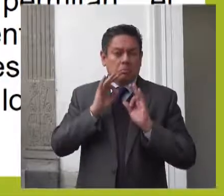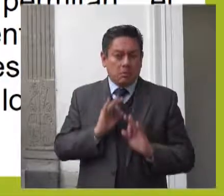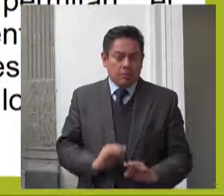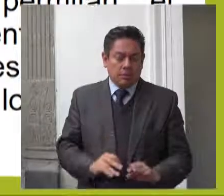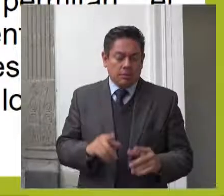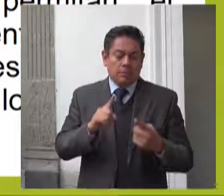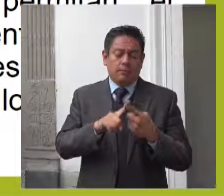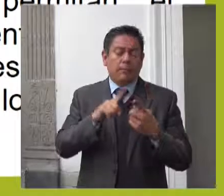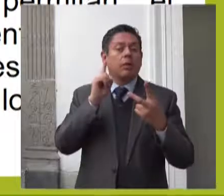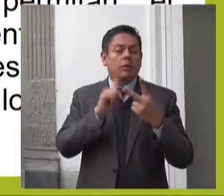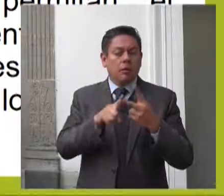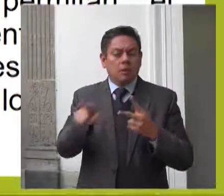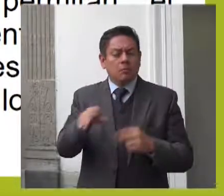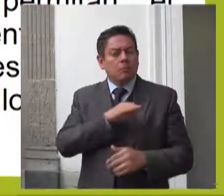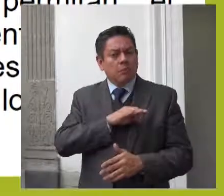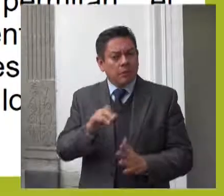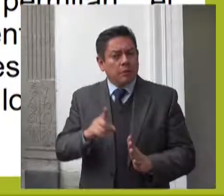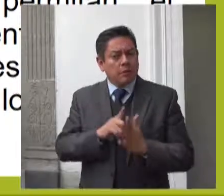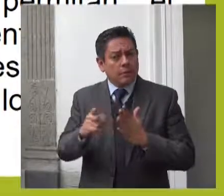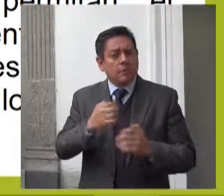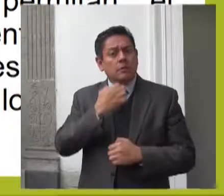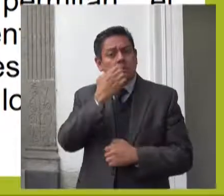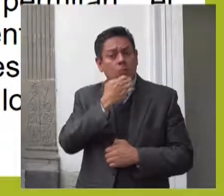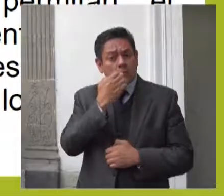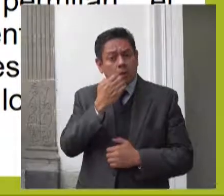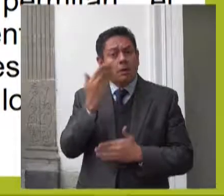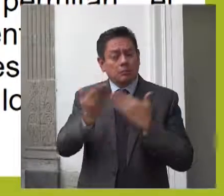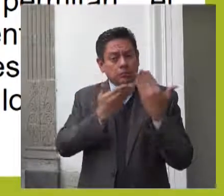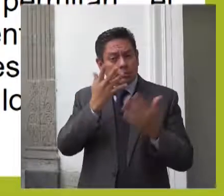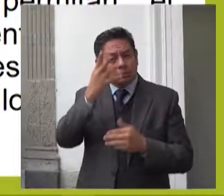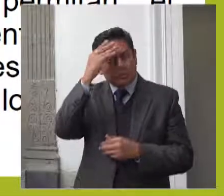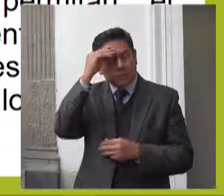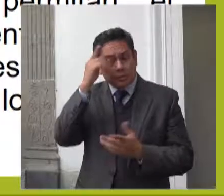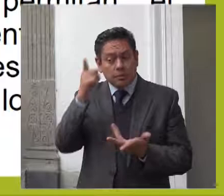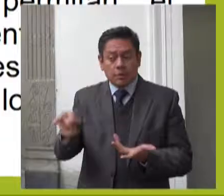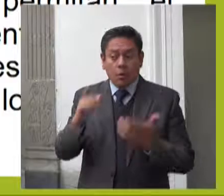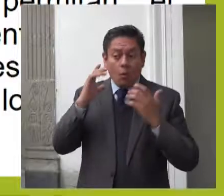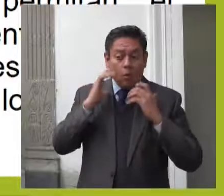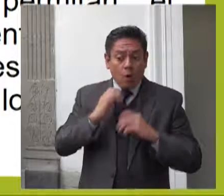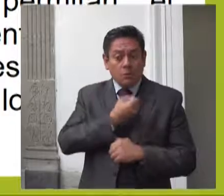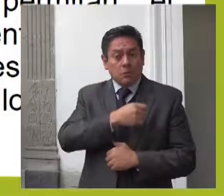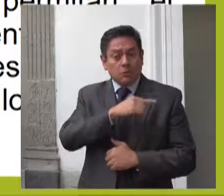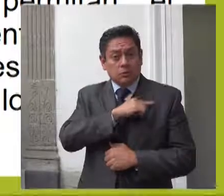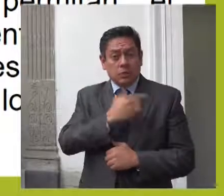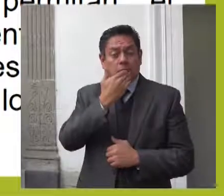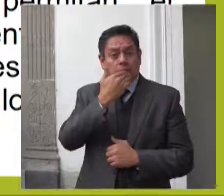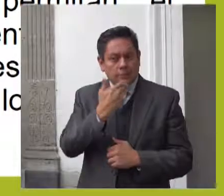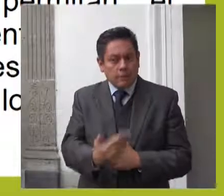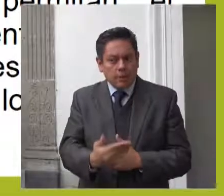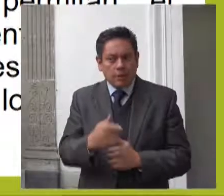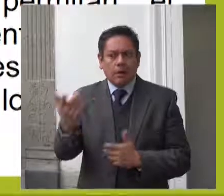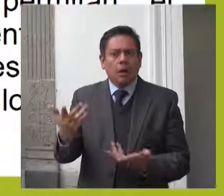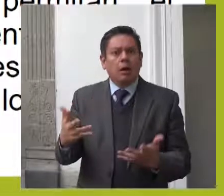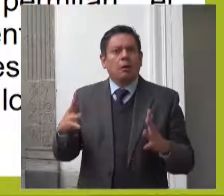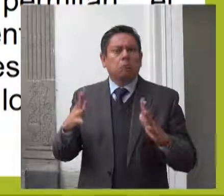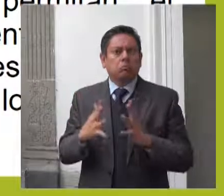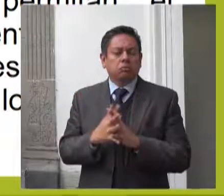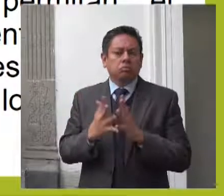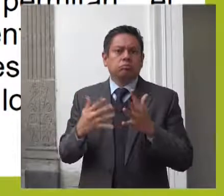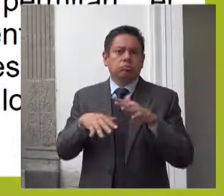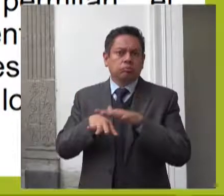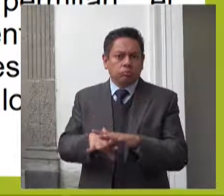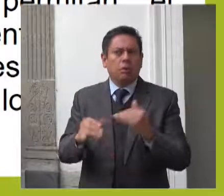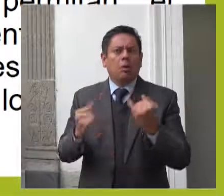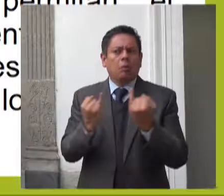la educación a la protección de la salud a la inclusión a la participación y al juego y